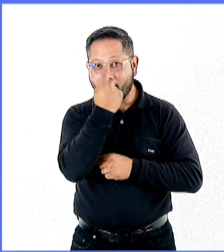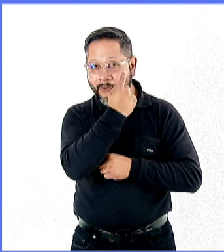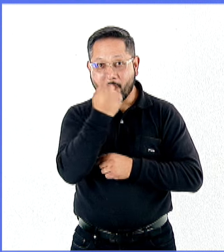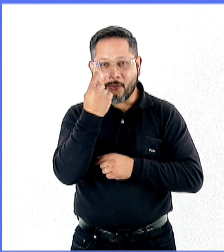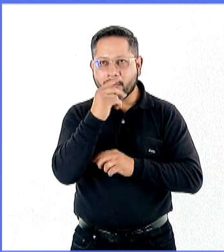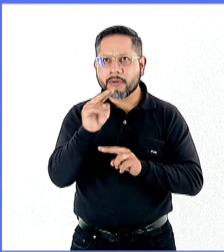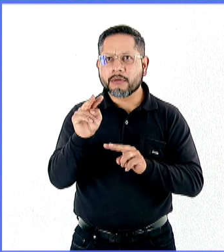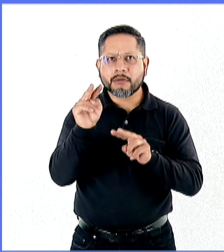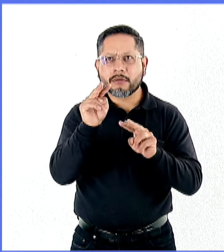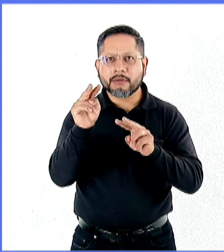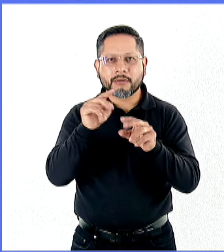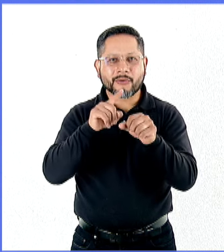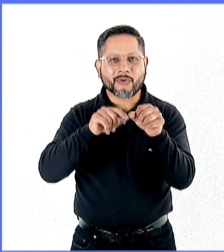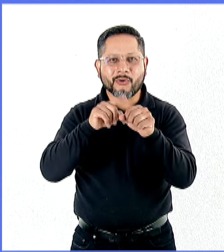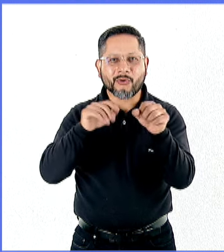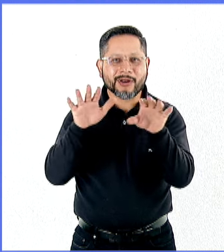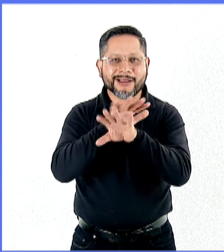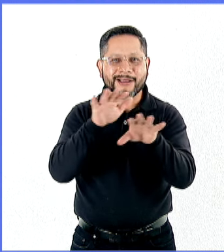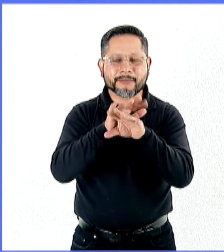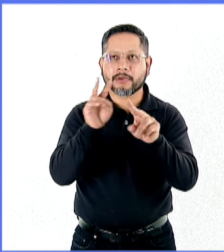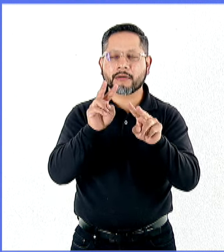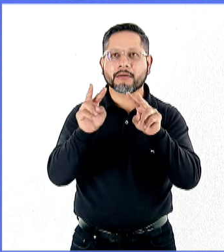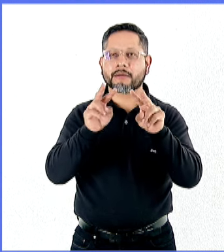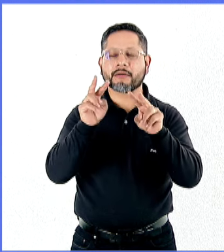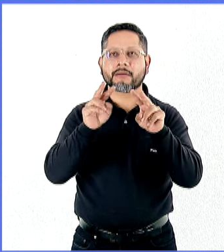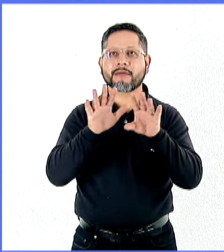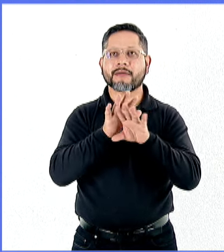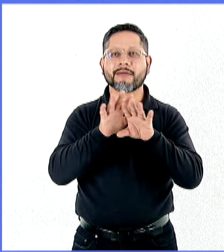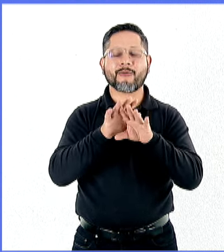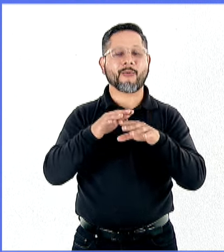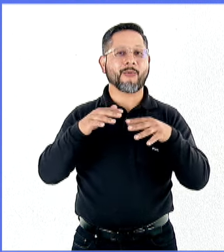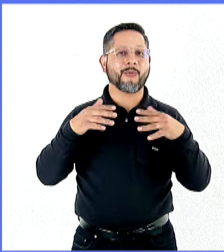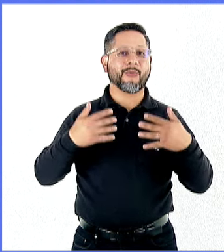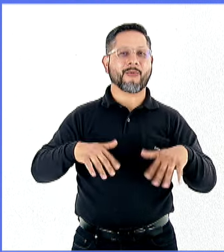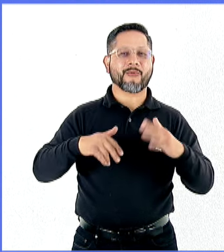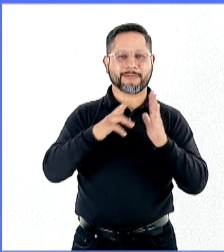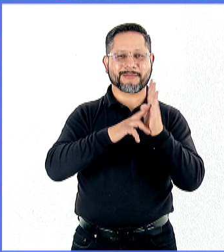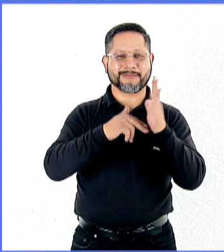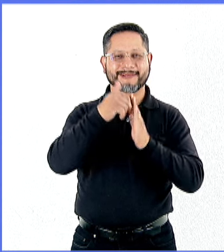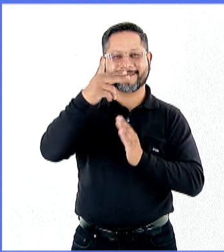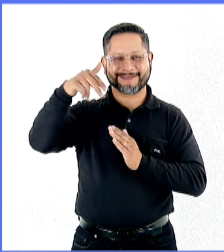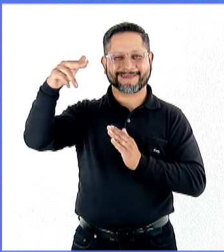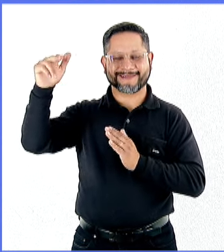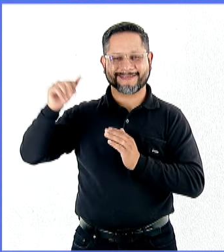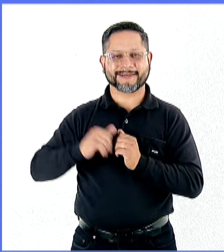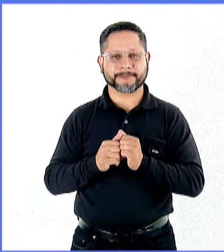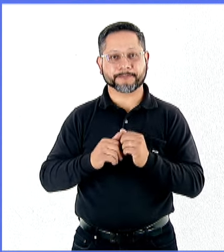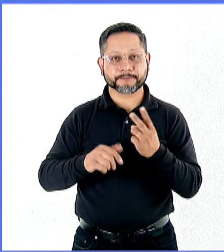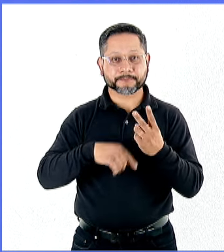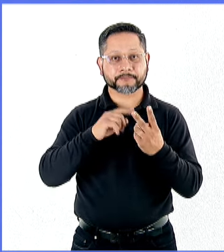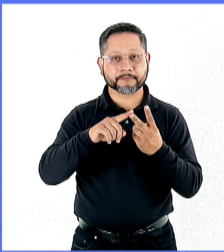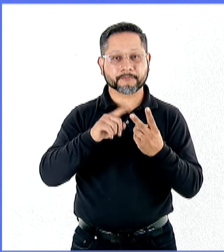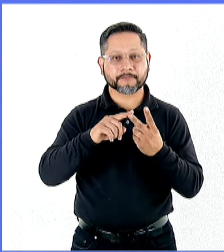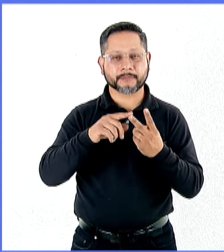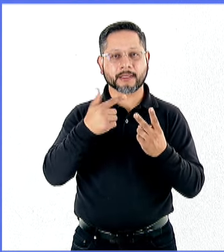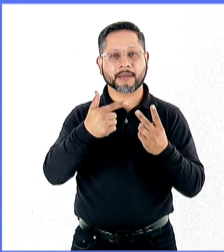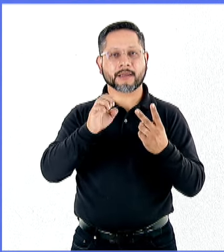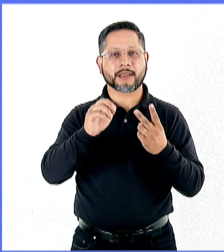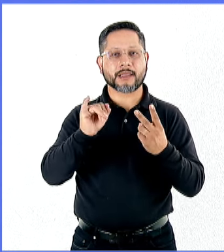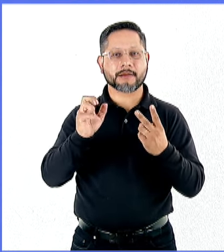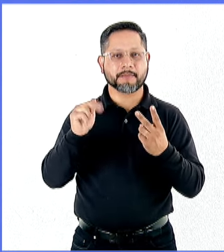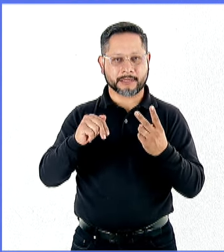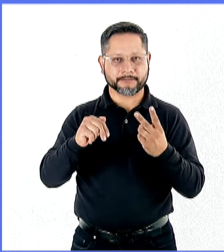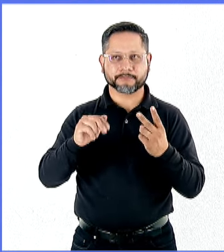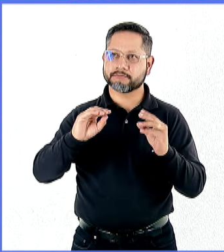uso de la alteración del color y de las afectaciones en el lienzo. La segunda muestra es Montaje de Germán Cueto,